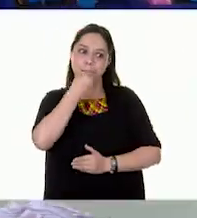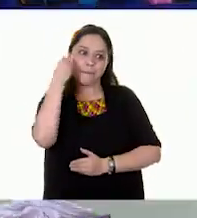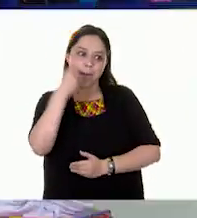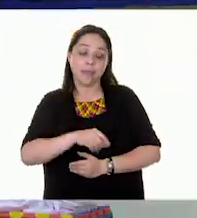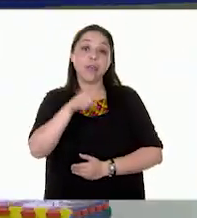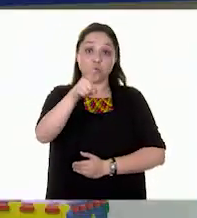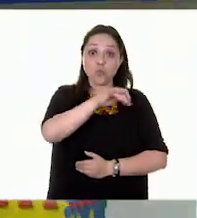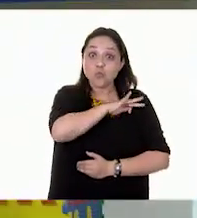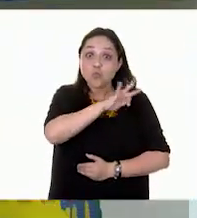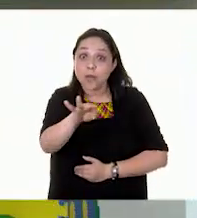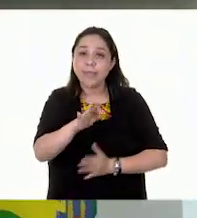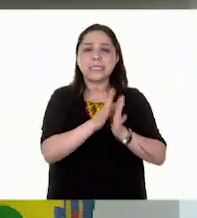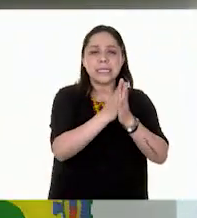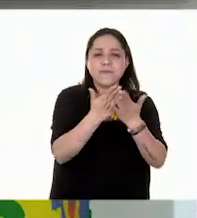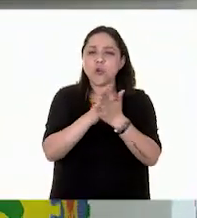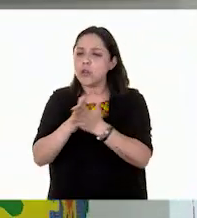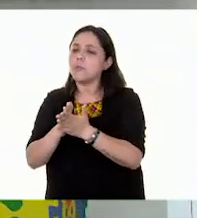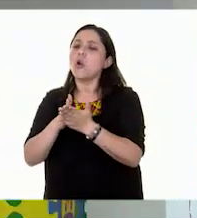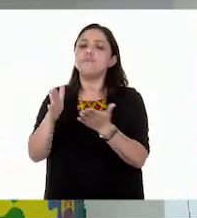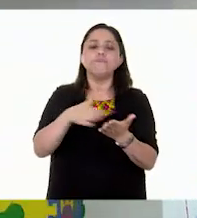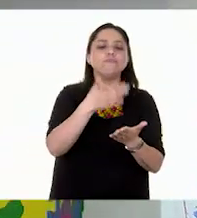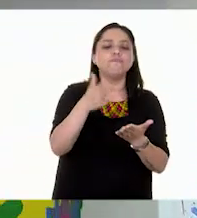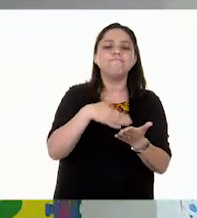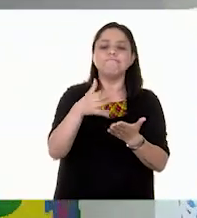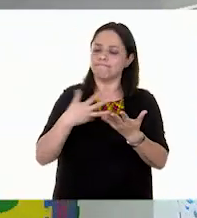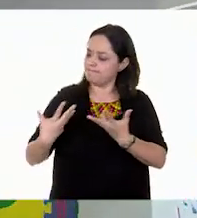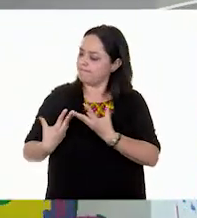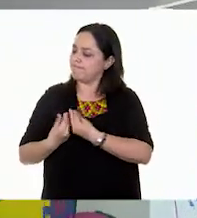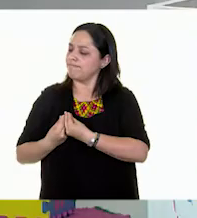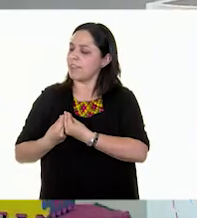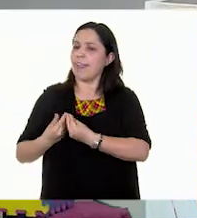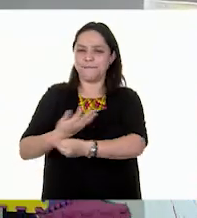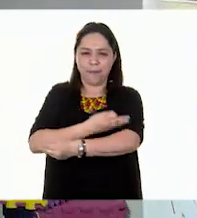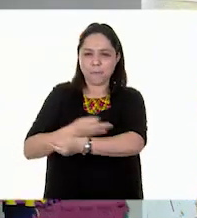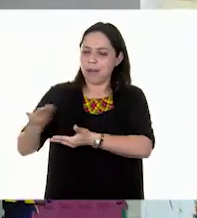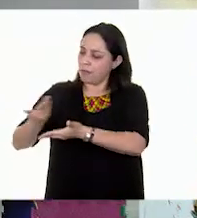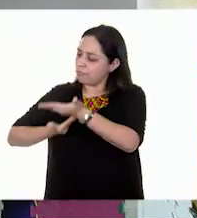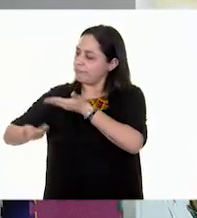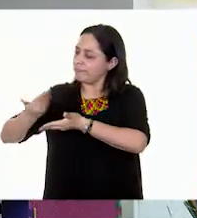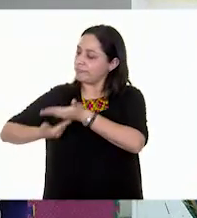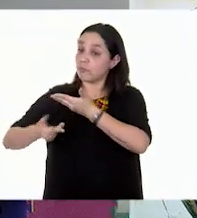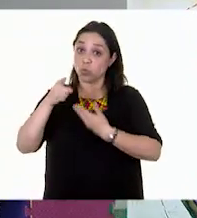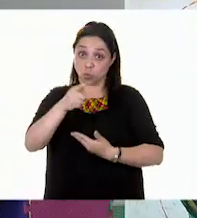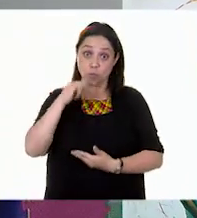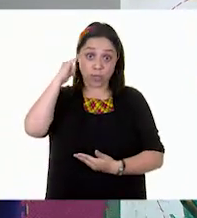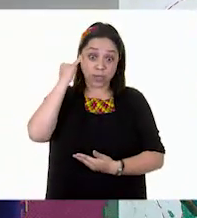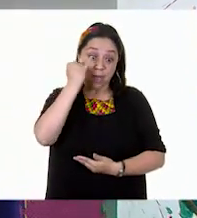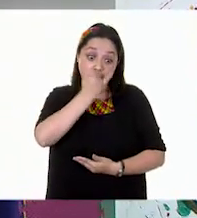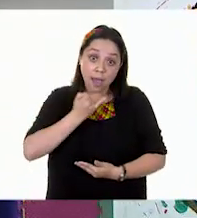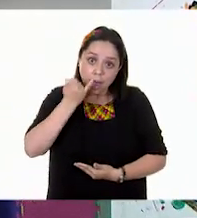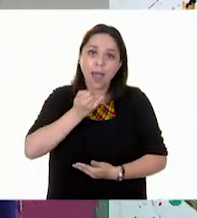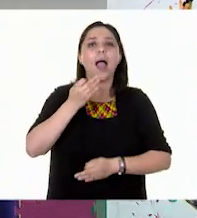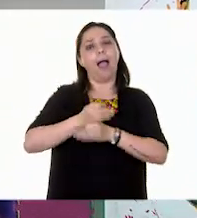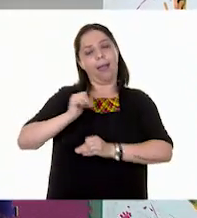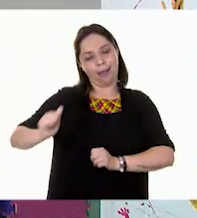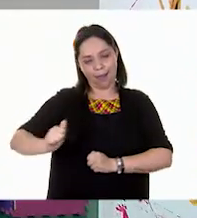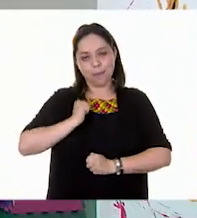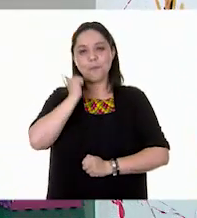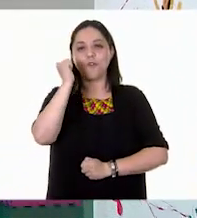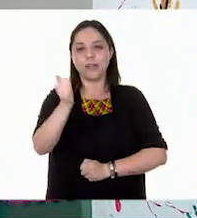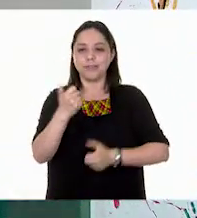posible, consulta otros libros y comenta el tema de hoy con tu familia. Si tienes la fortuna de hablar una lengua indígena, aprovecha también este momento para